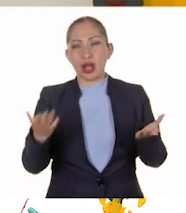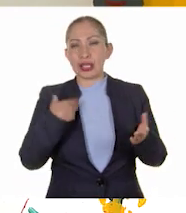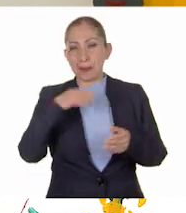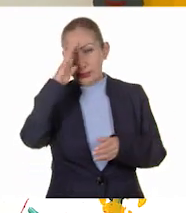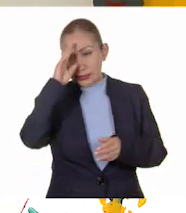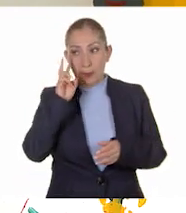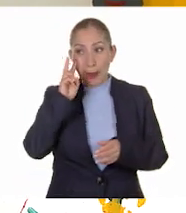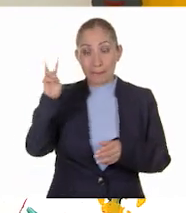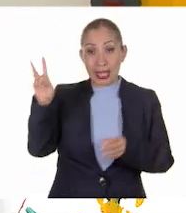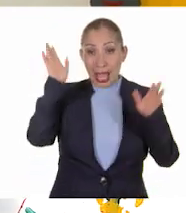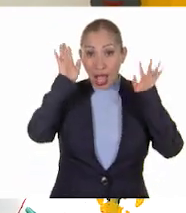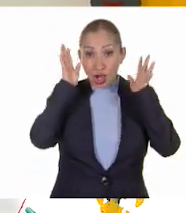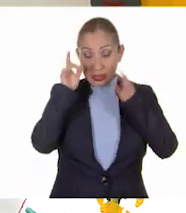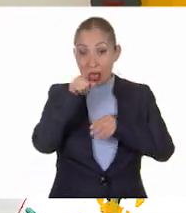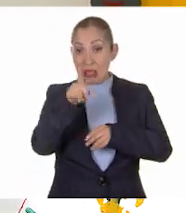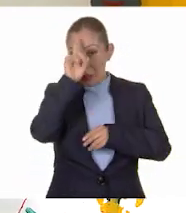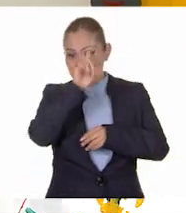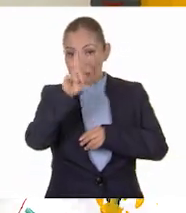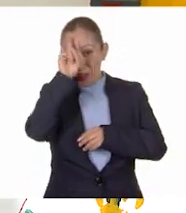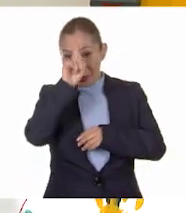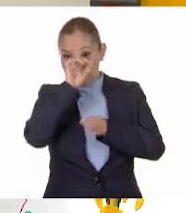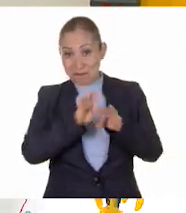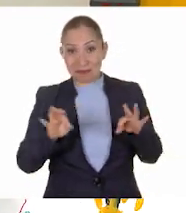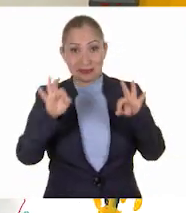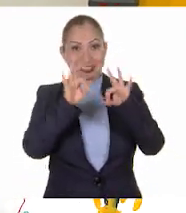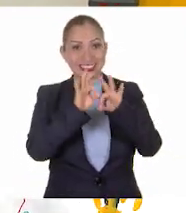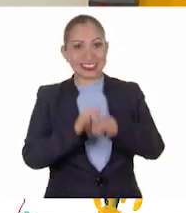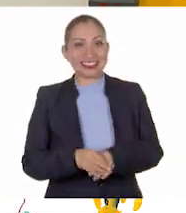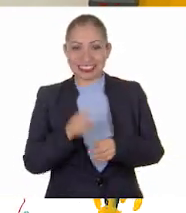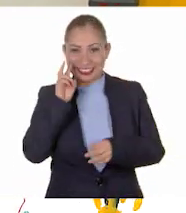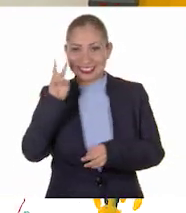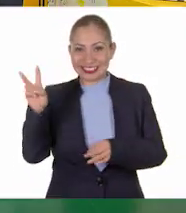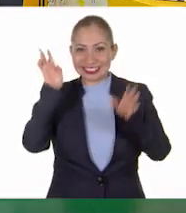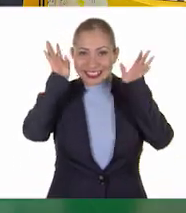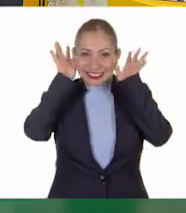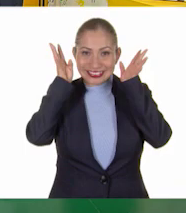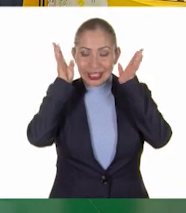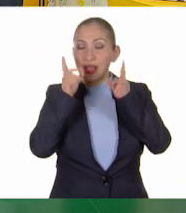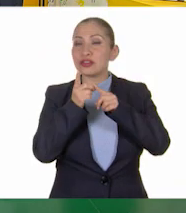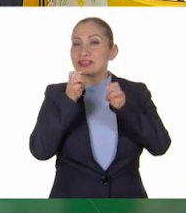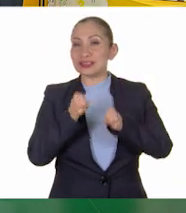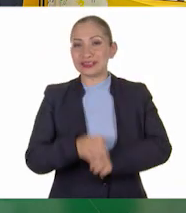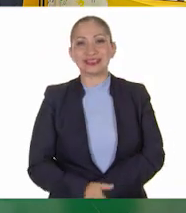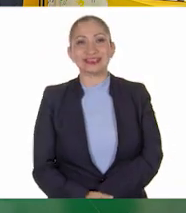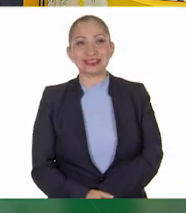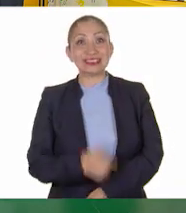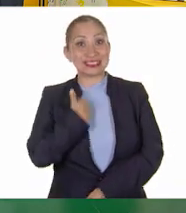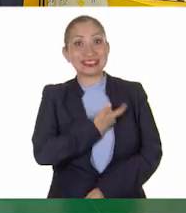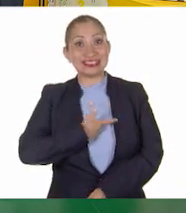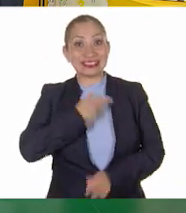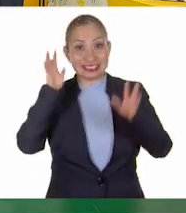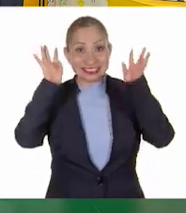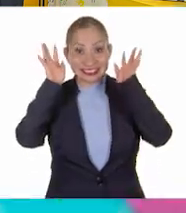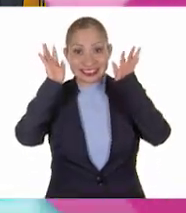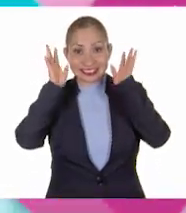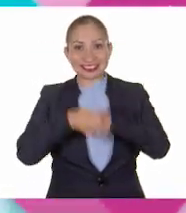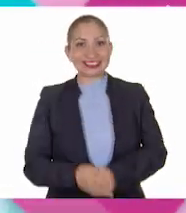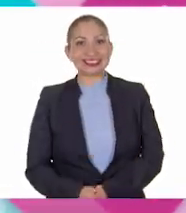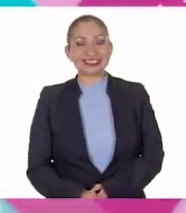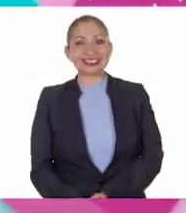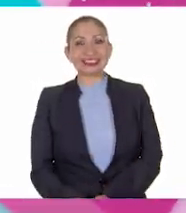actividades, vamos con Ajolisto porque tiene una recomendación muy importante que darnos? ¡Vamos contigo, Ajolisto, donde sea que estés! ¡Me encanta, Ajolisto!